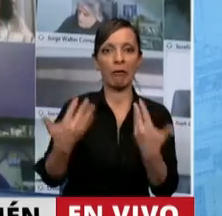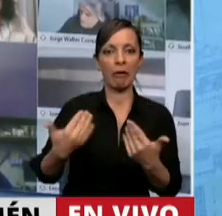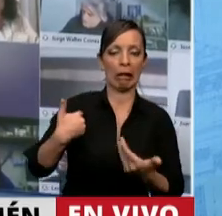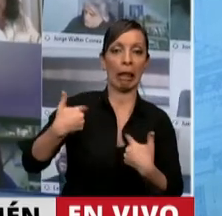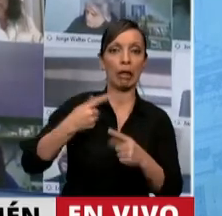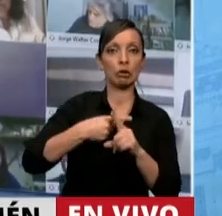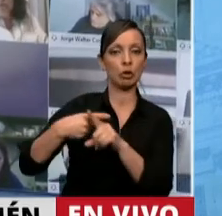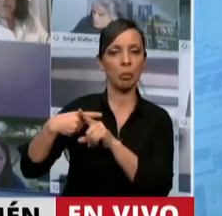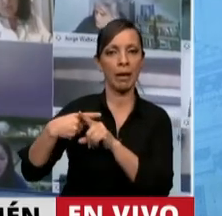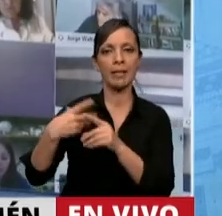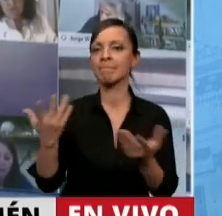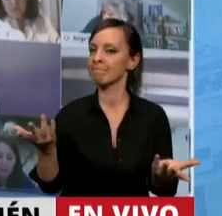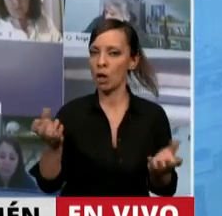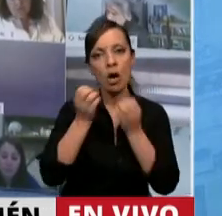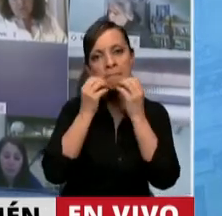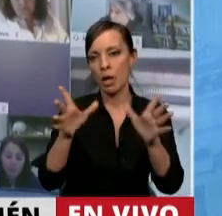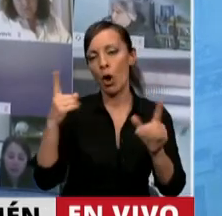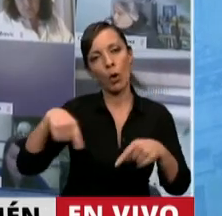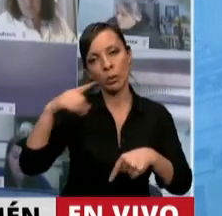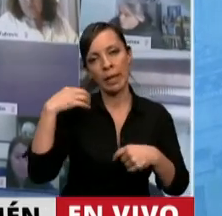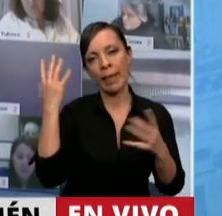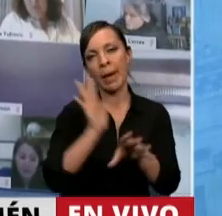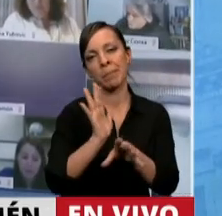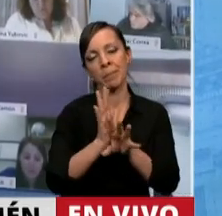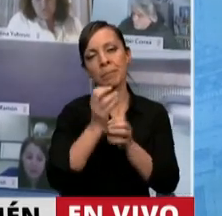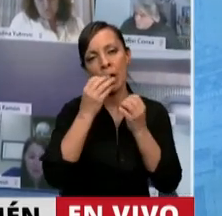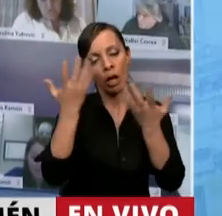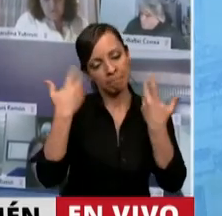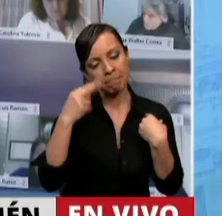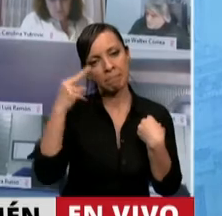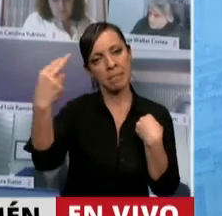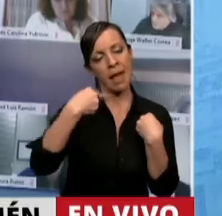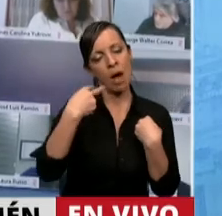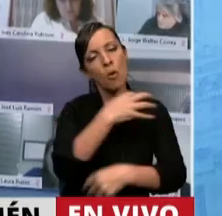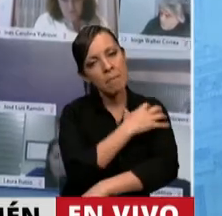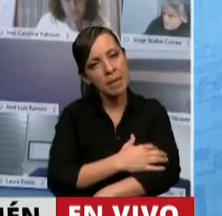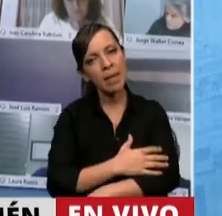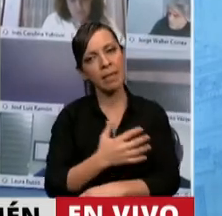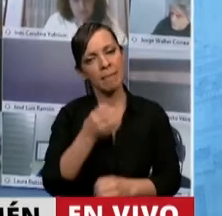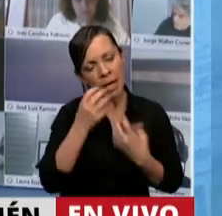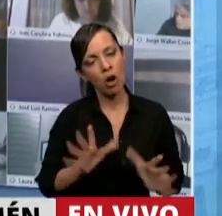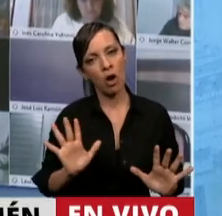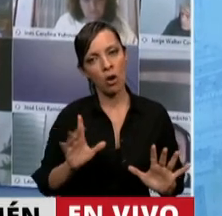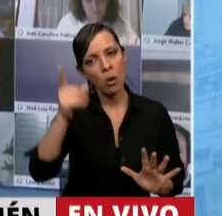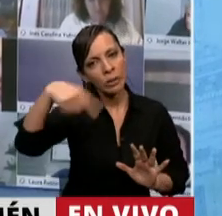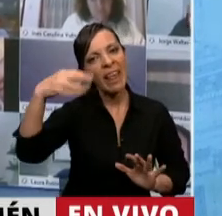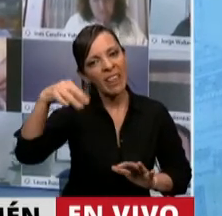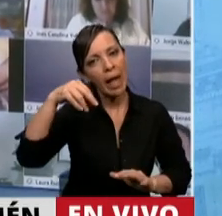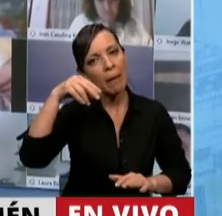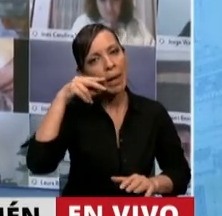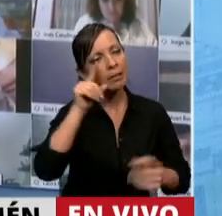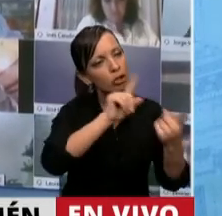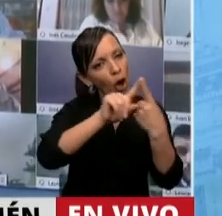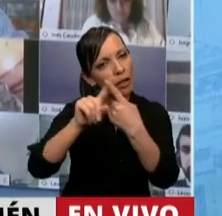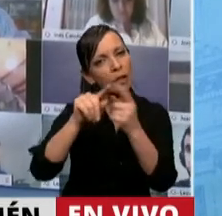sería bueno que se dieran un baño de humildad caminando entre la gente en todos los rincones de la República